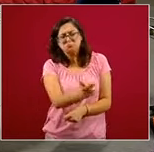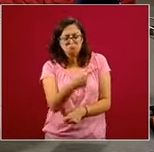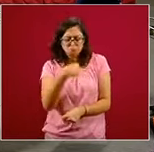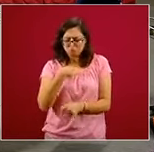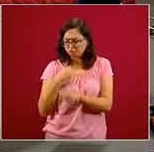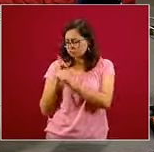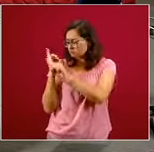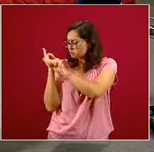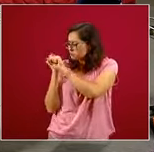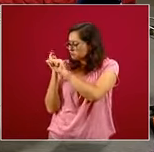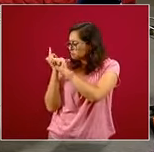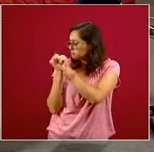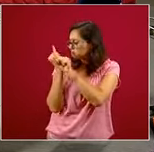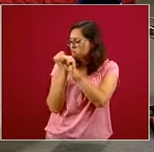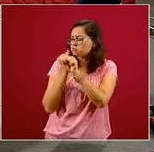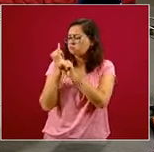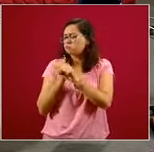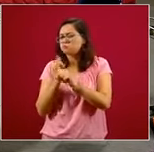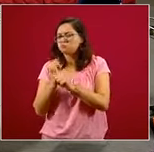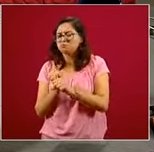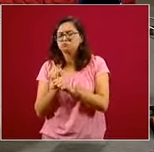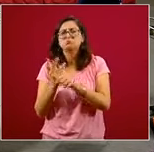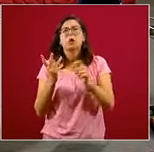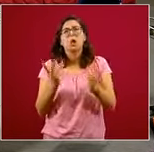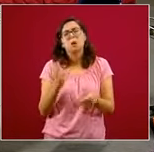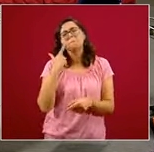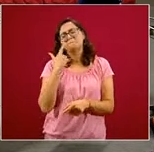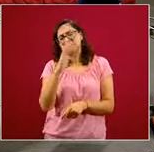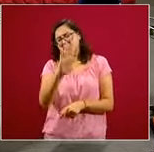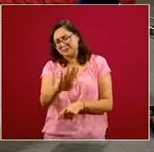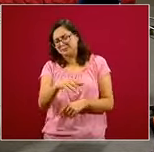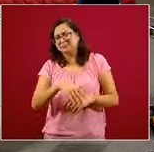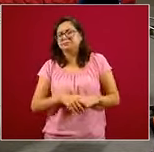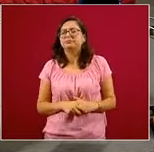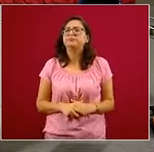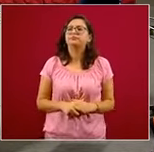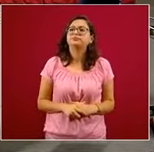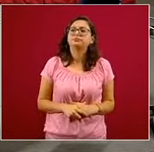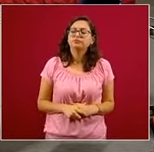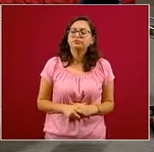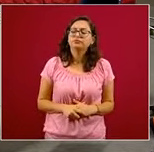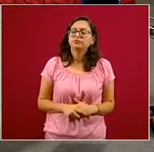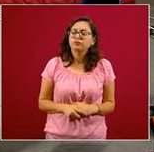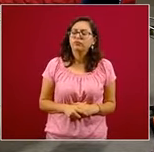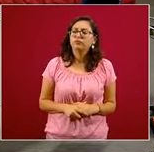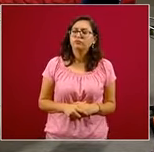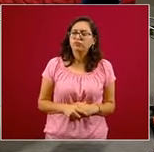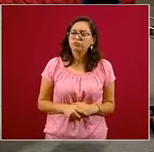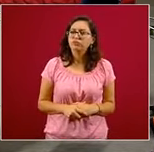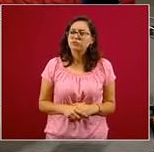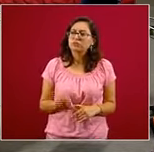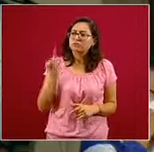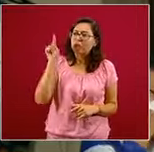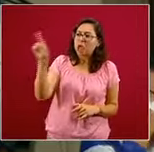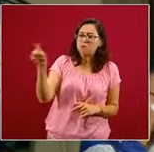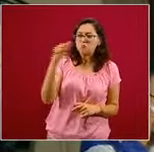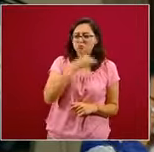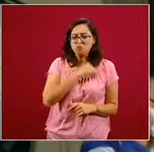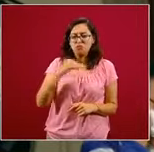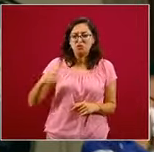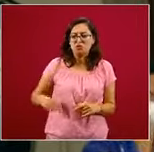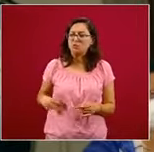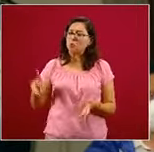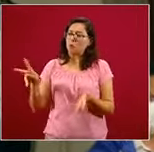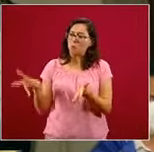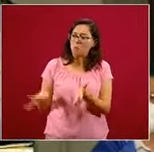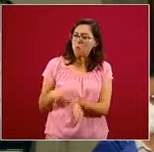nos dimos a la tarea de ir a una de los municipios que constantemente han